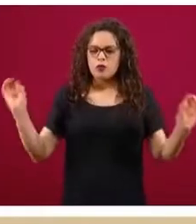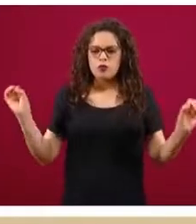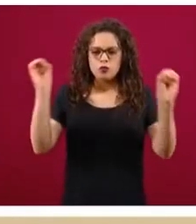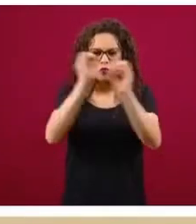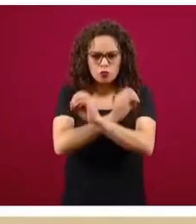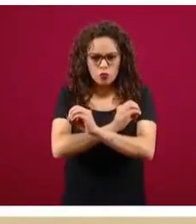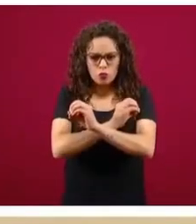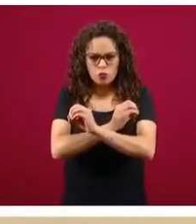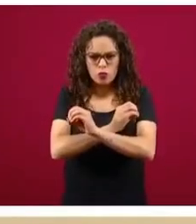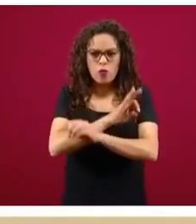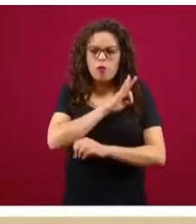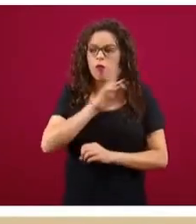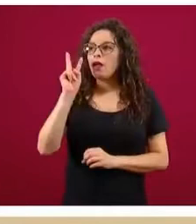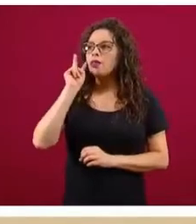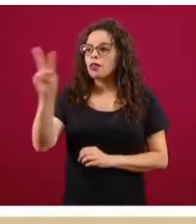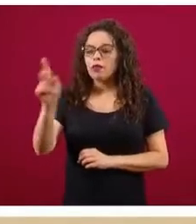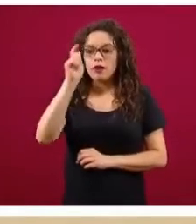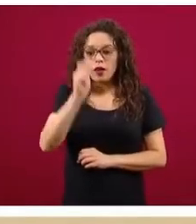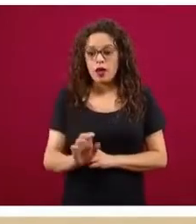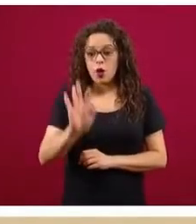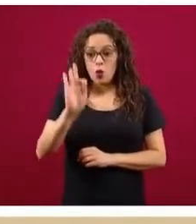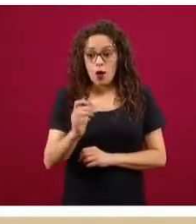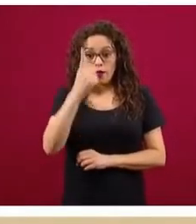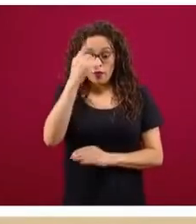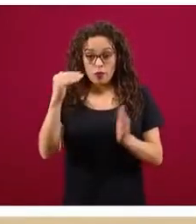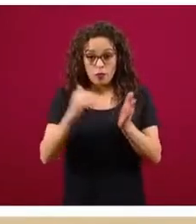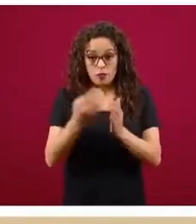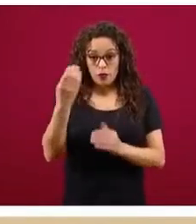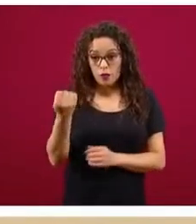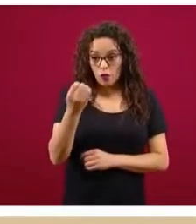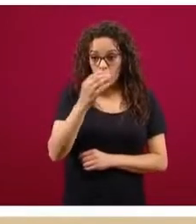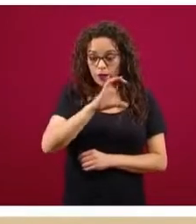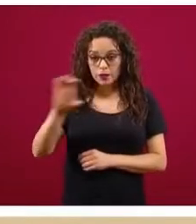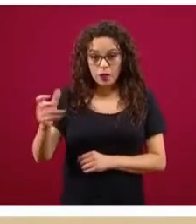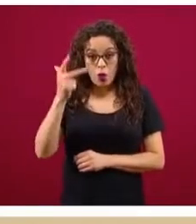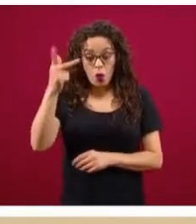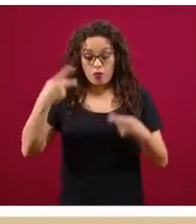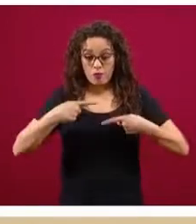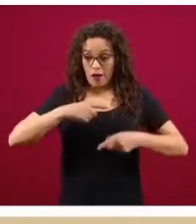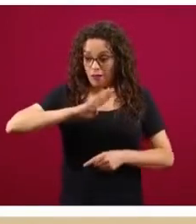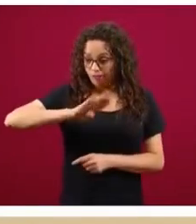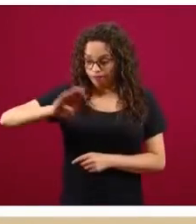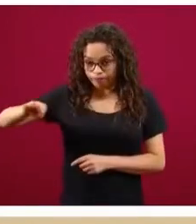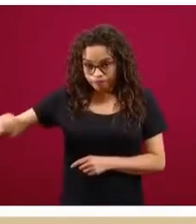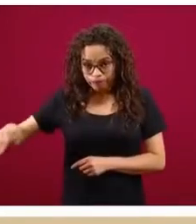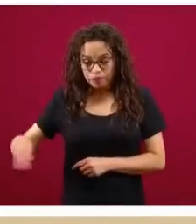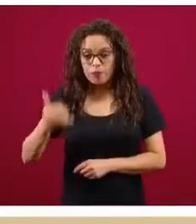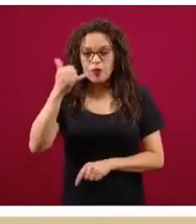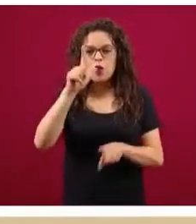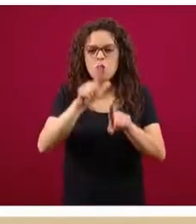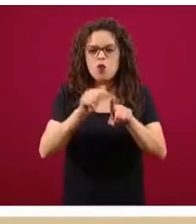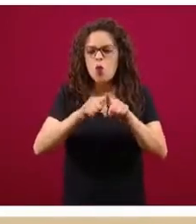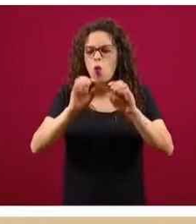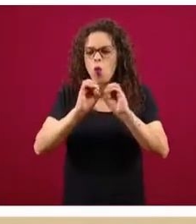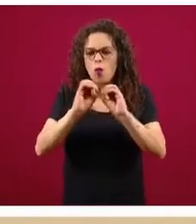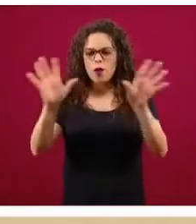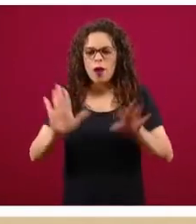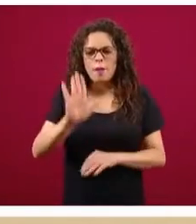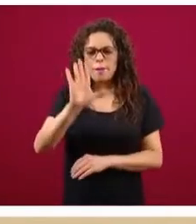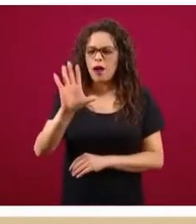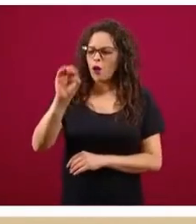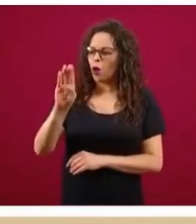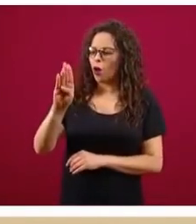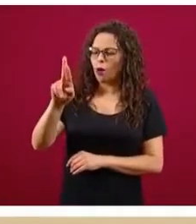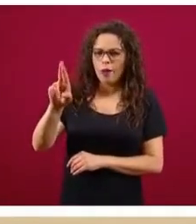oscuro, se ven aquellas 41 mil 908 defunciones y en el color más tipo cobre,